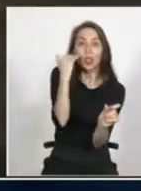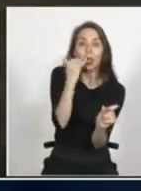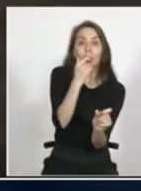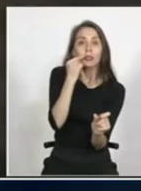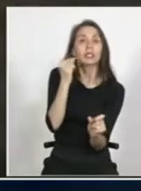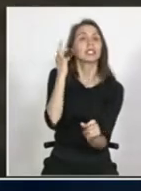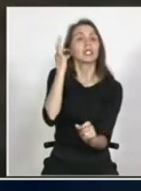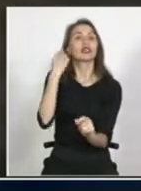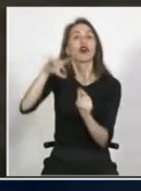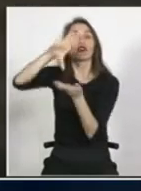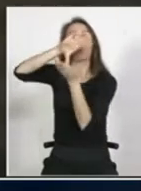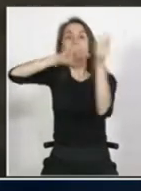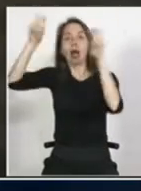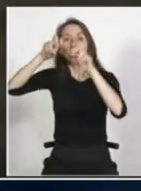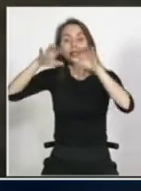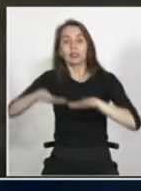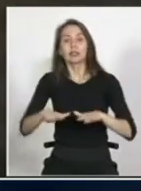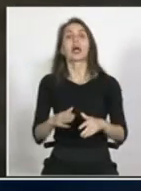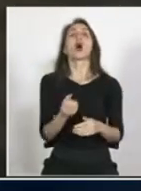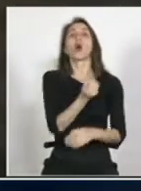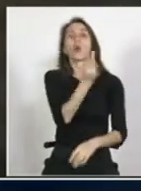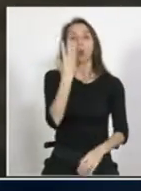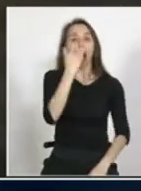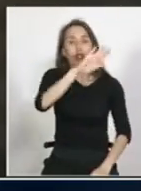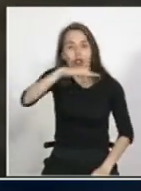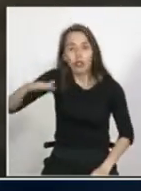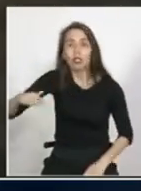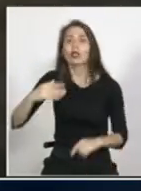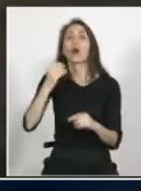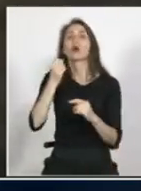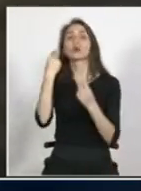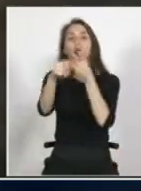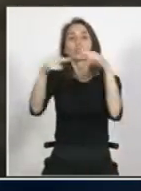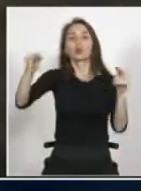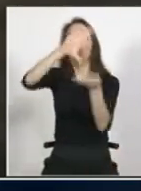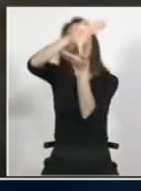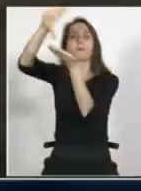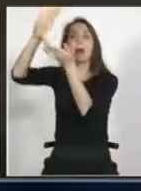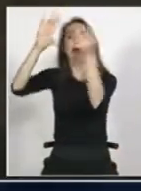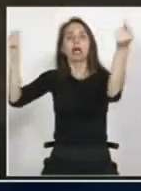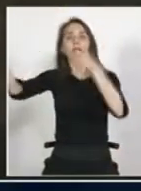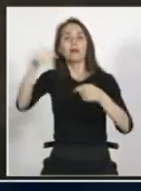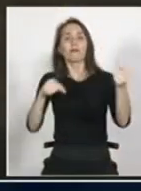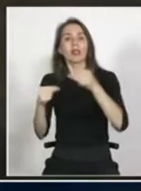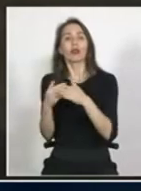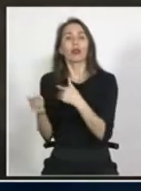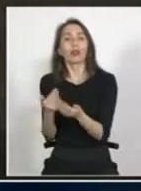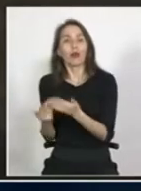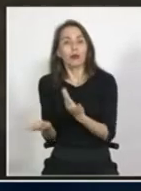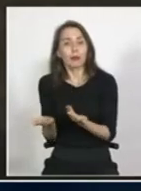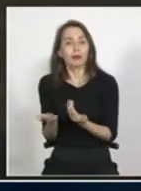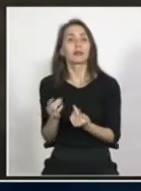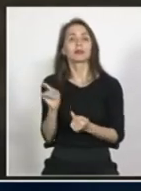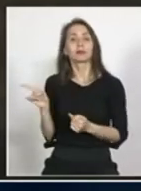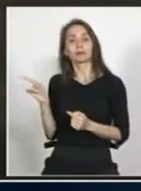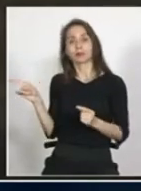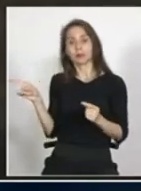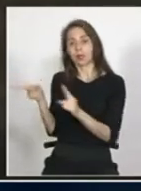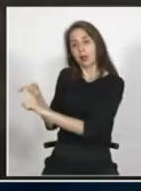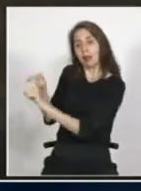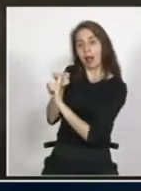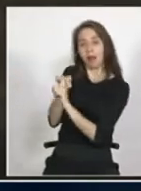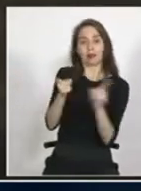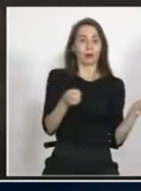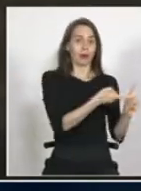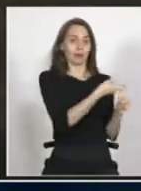migrantes, cuántos son, de qué países vienen. Entonces, lo digo un poco en el contexto que tú decías y tomando lo que dice Marcia también, en el